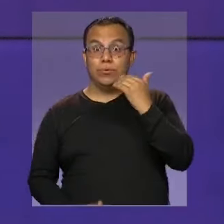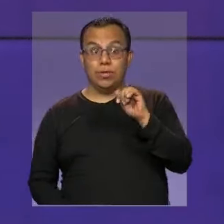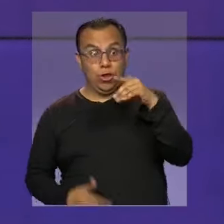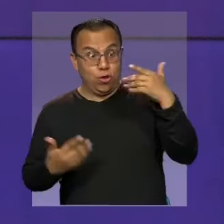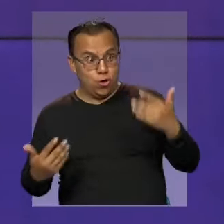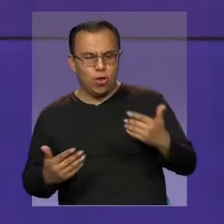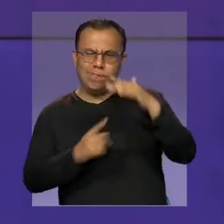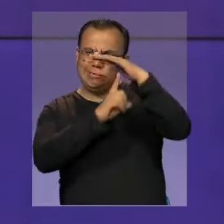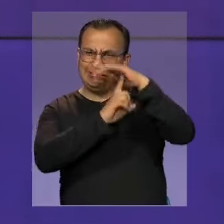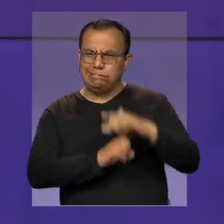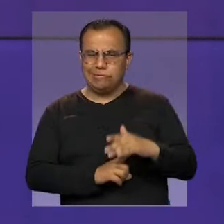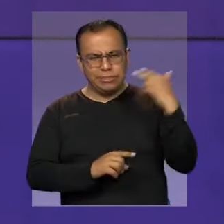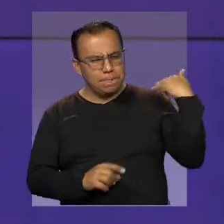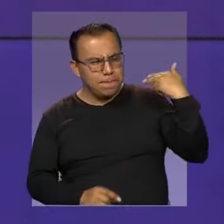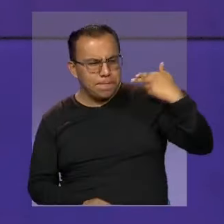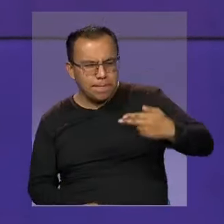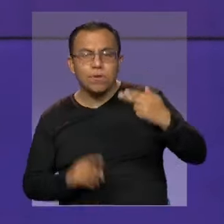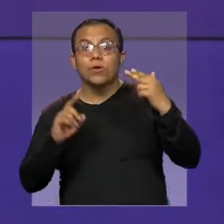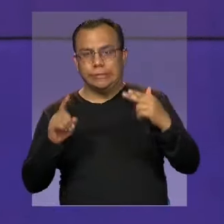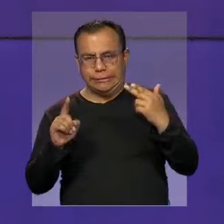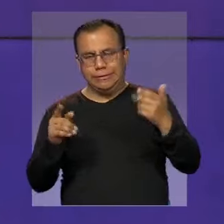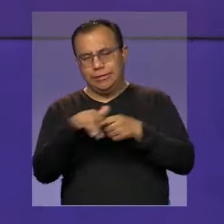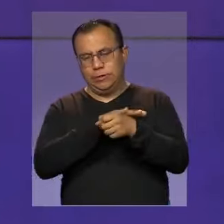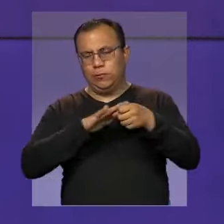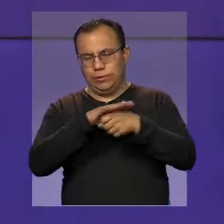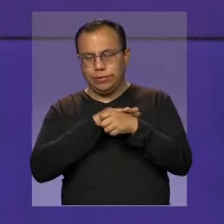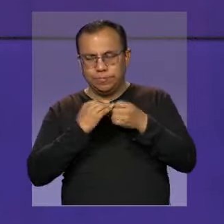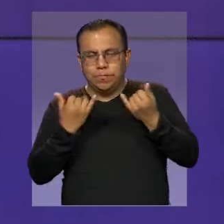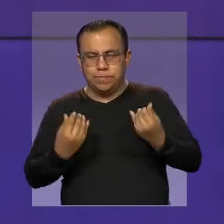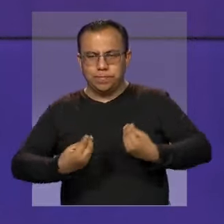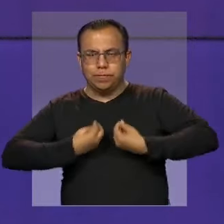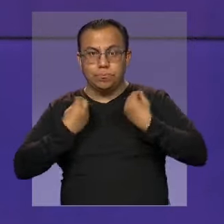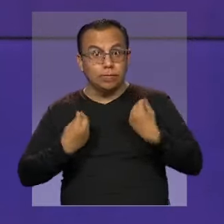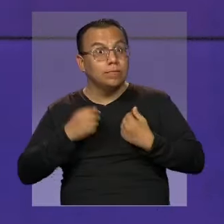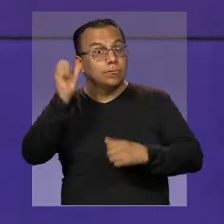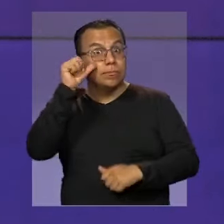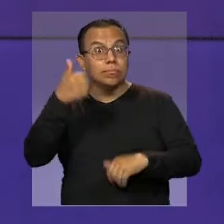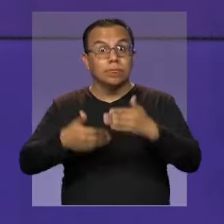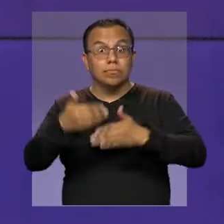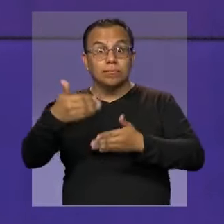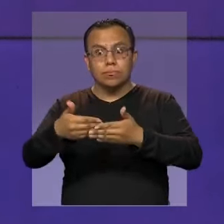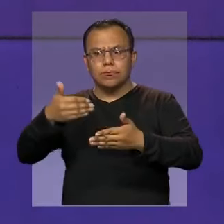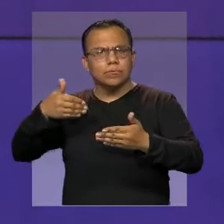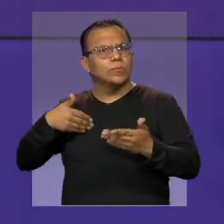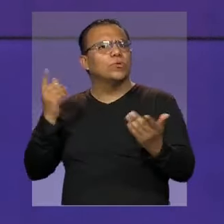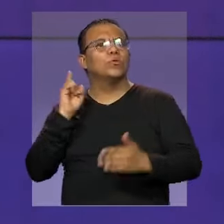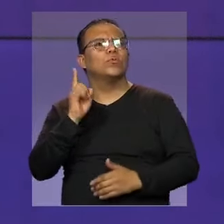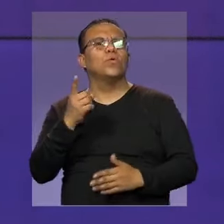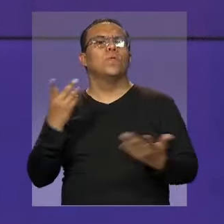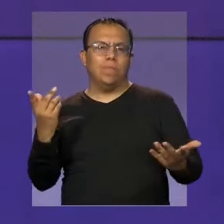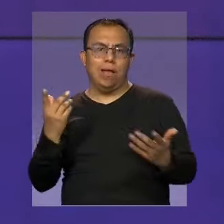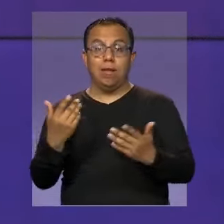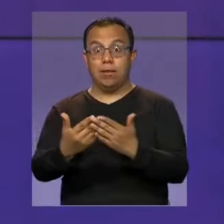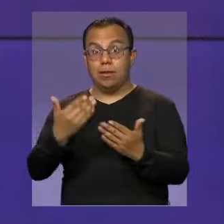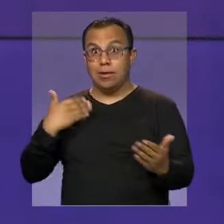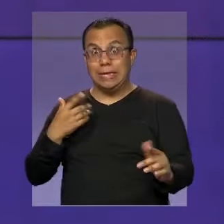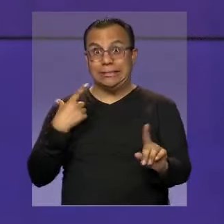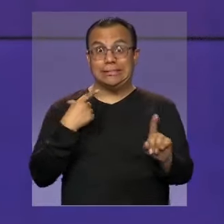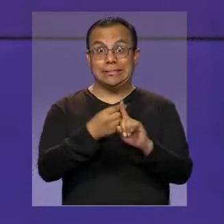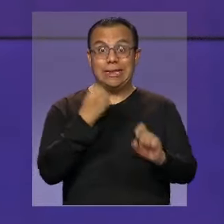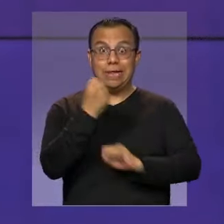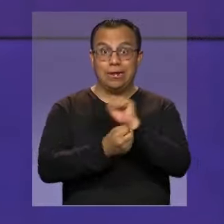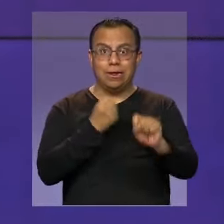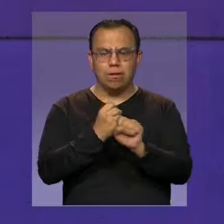superar la discriminación histórica a la que han estado sujetas. Recordemos que el inicio de esta fecha se nace desde hace más de un siglo